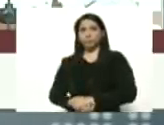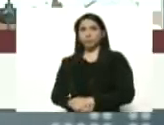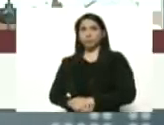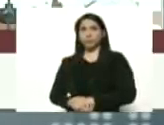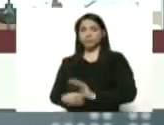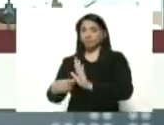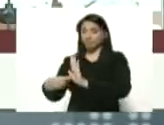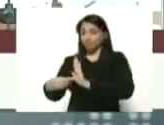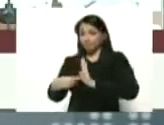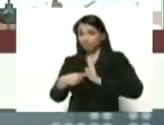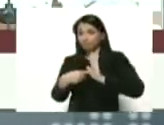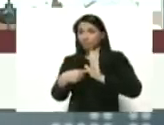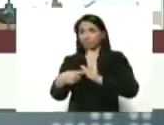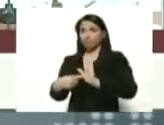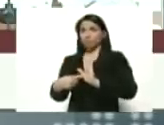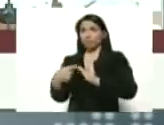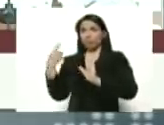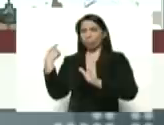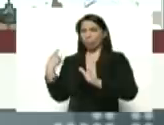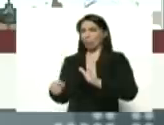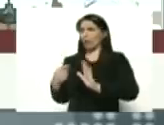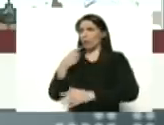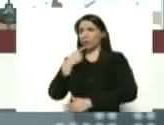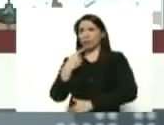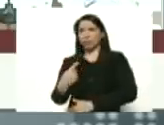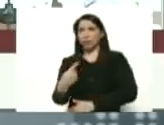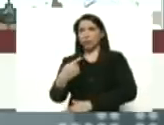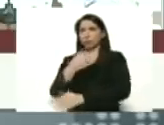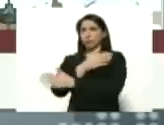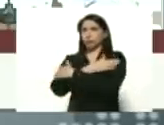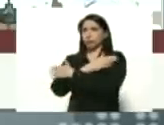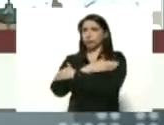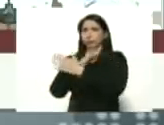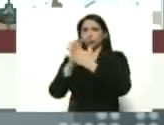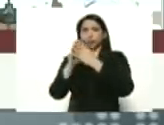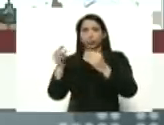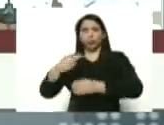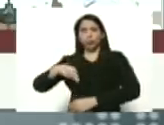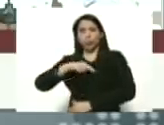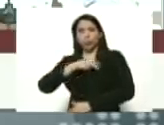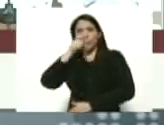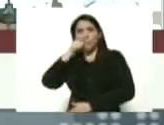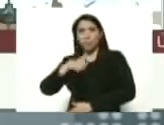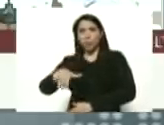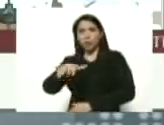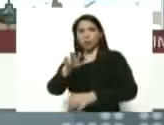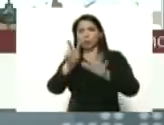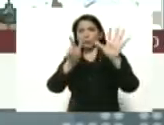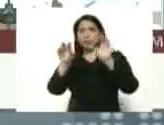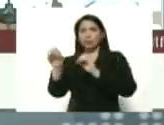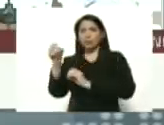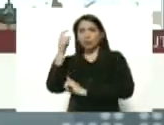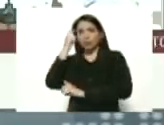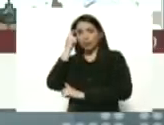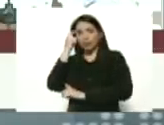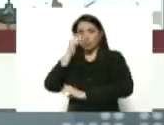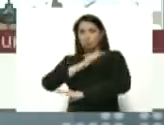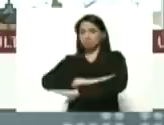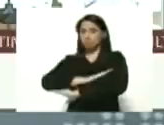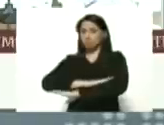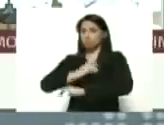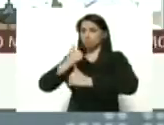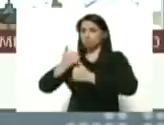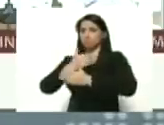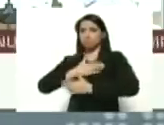ejemplar, tengo que decirlo y felicitar a todo nuestro pueblo, 70 días de disciplina,